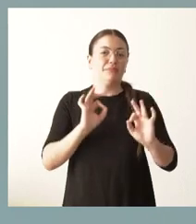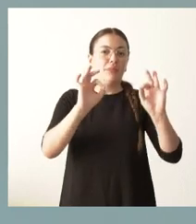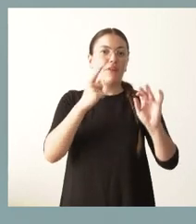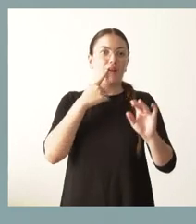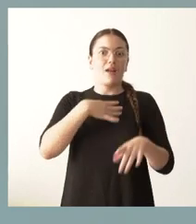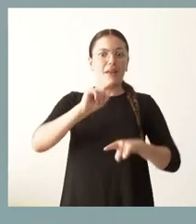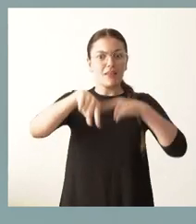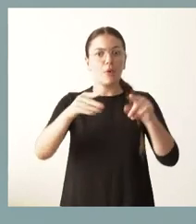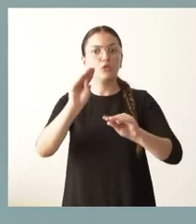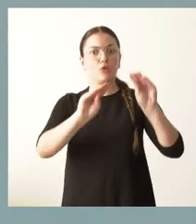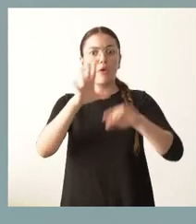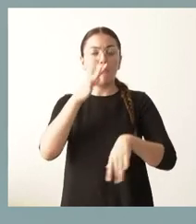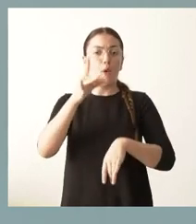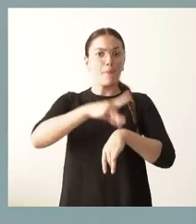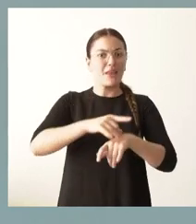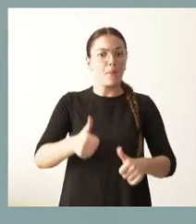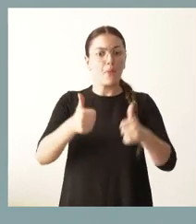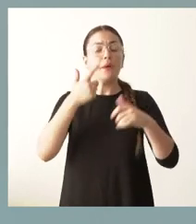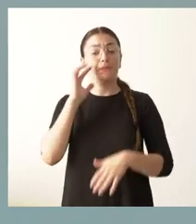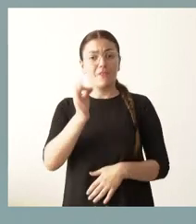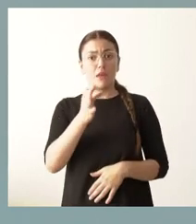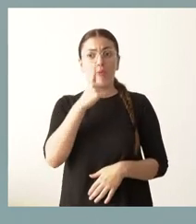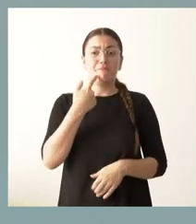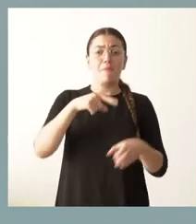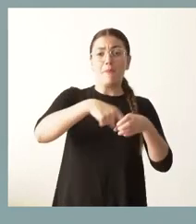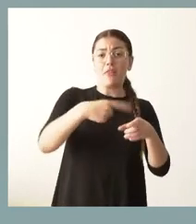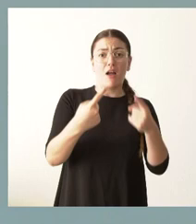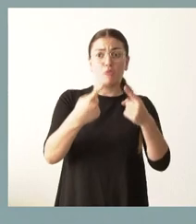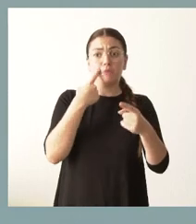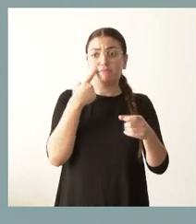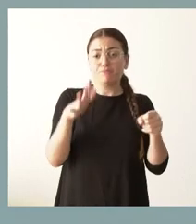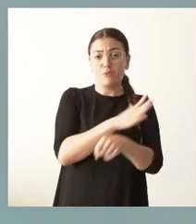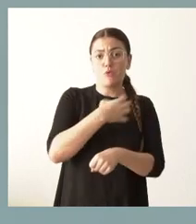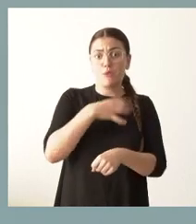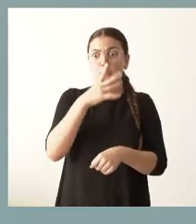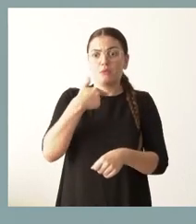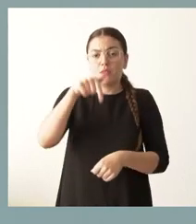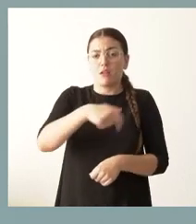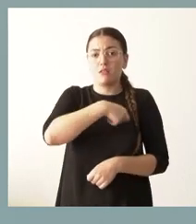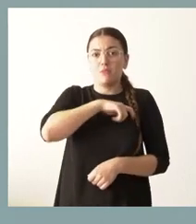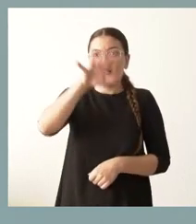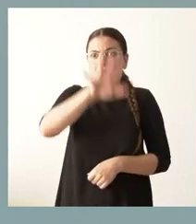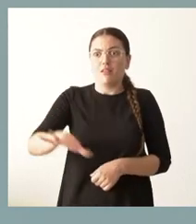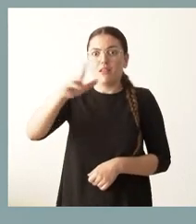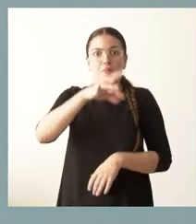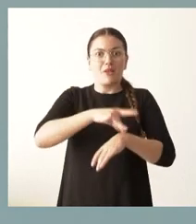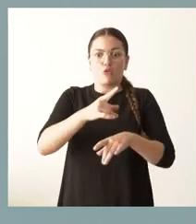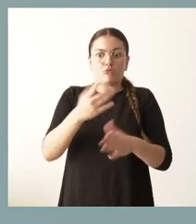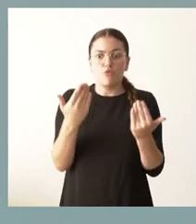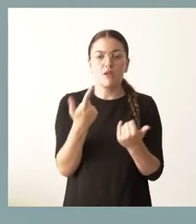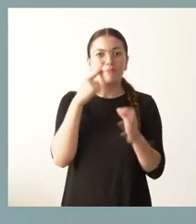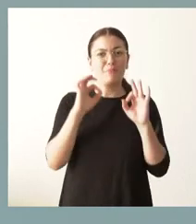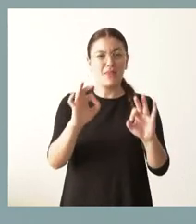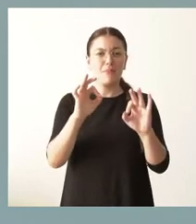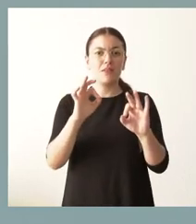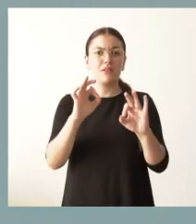Hay unas plazas que no hemos podido cubrir, básicamente porque no hay médicos en el contexto de España, especialmente en algunas especialidades y una de ellas